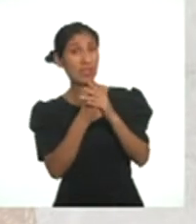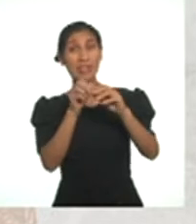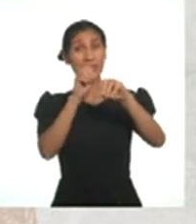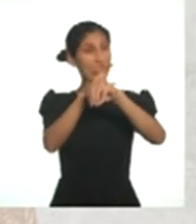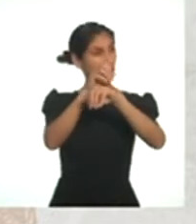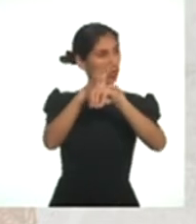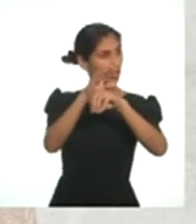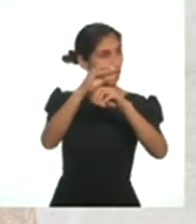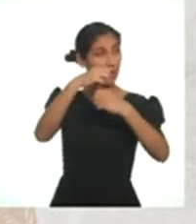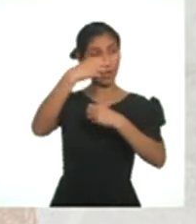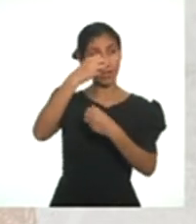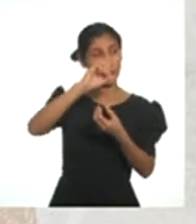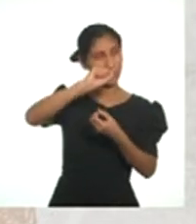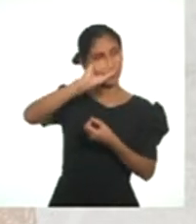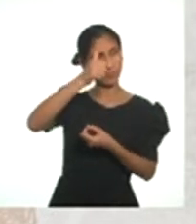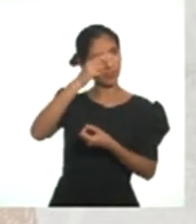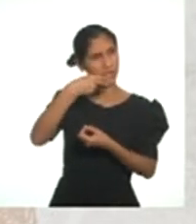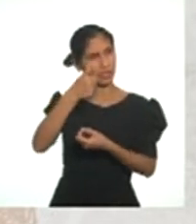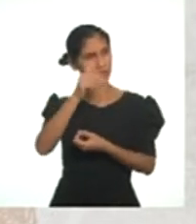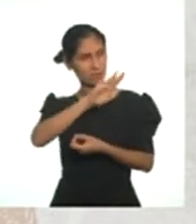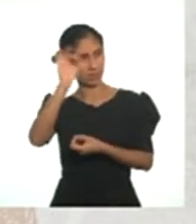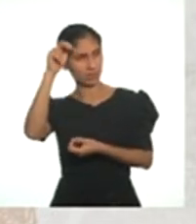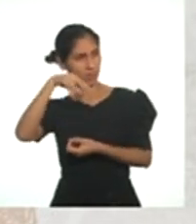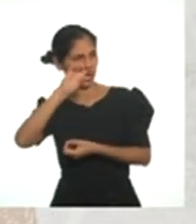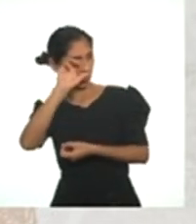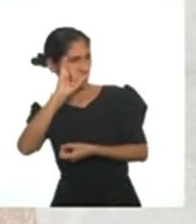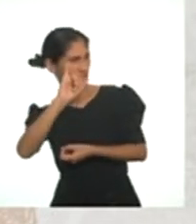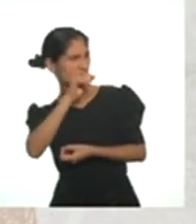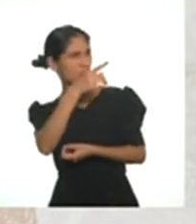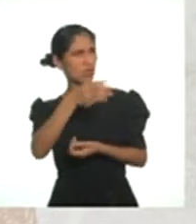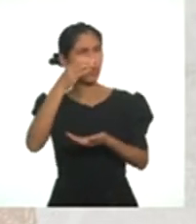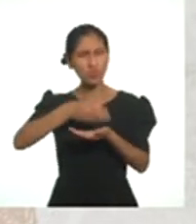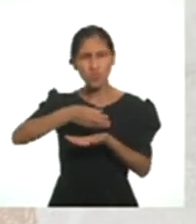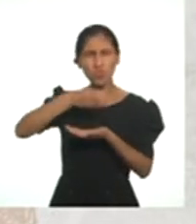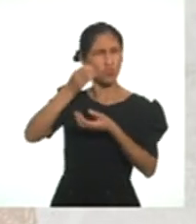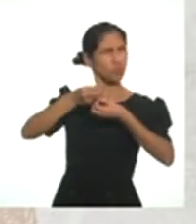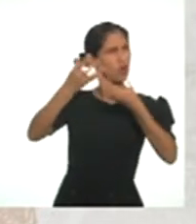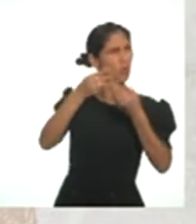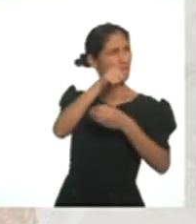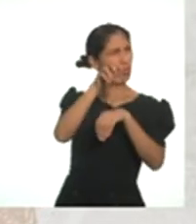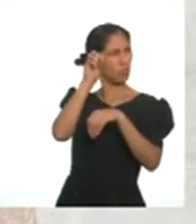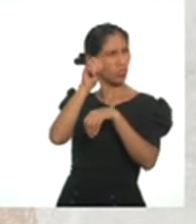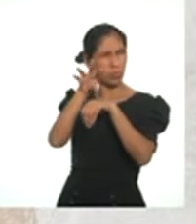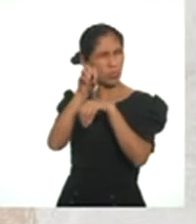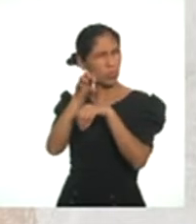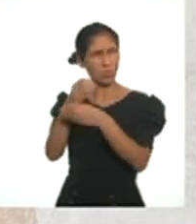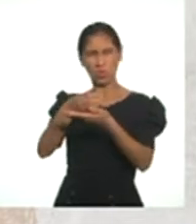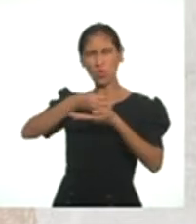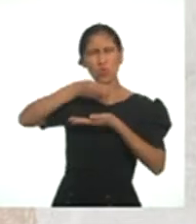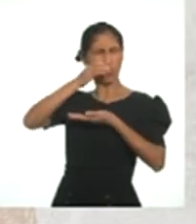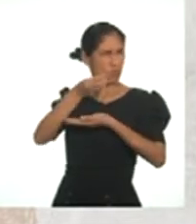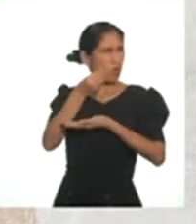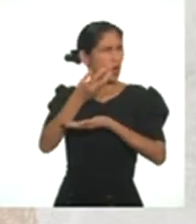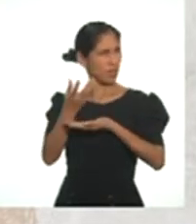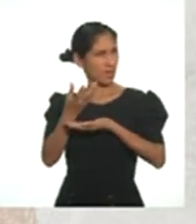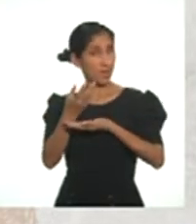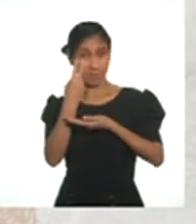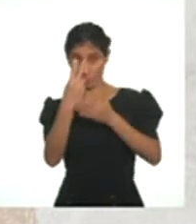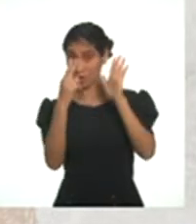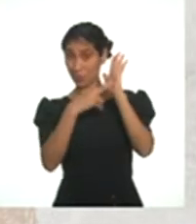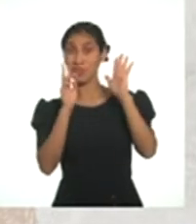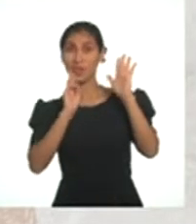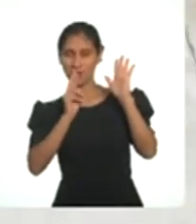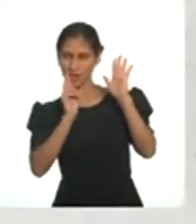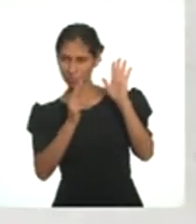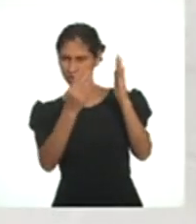consumir el Sacha Inchi? ¿Y por qué lo recomienda? Además, vemos que están las respuestas